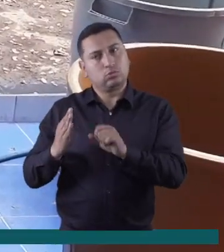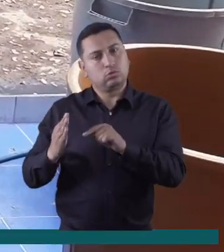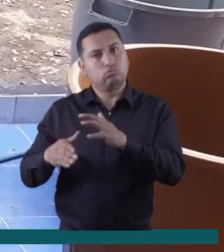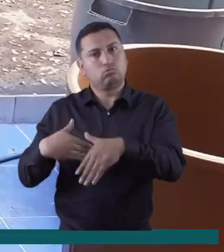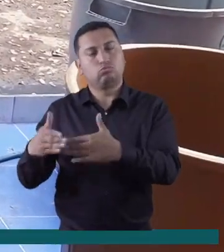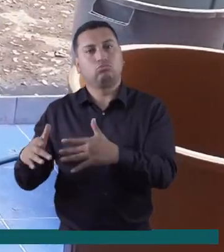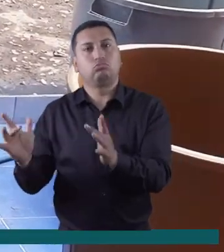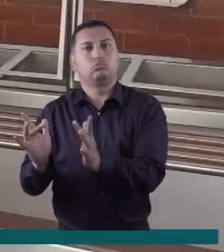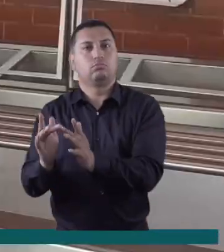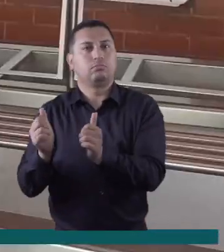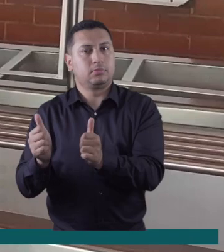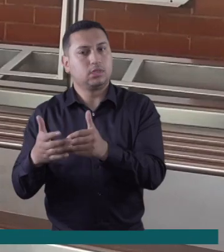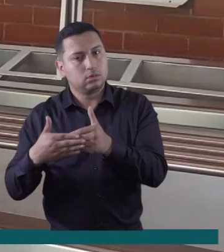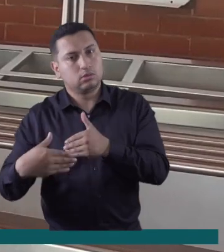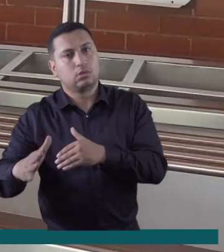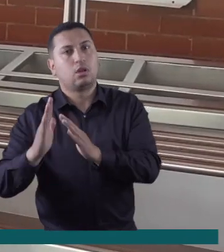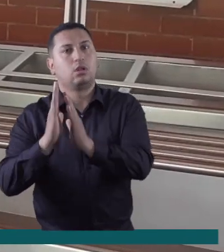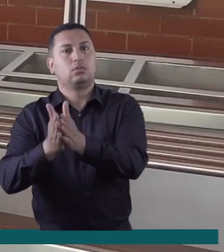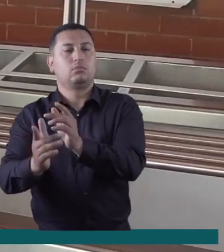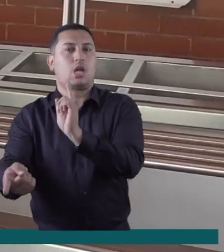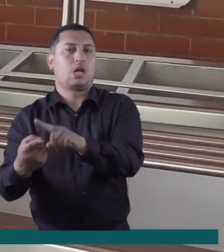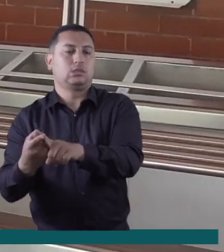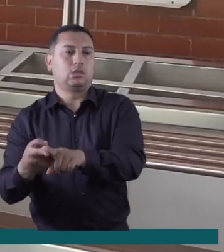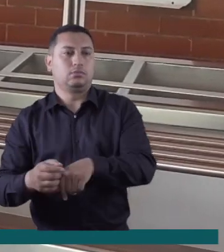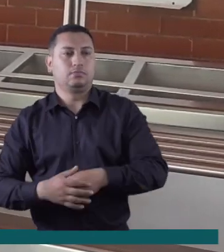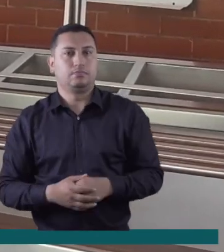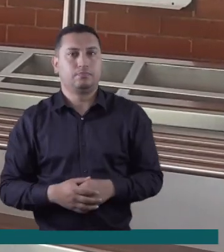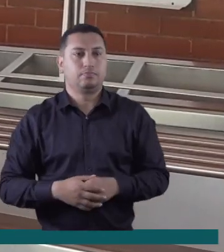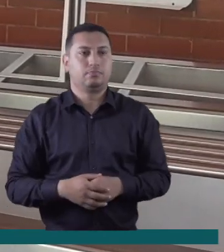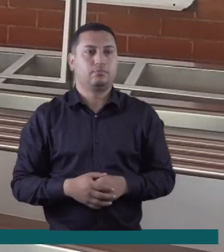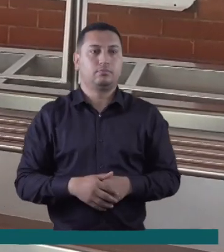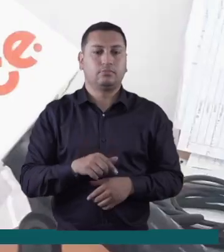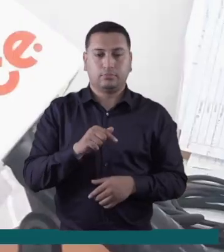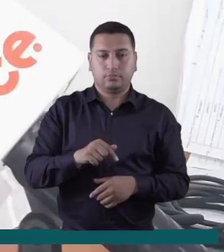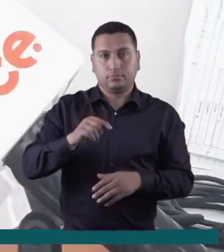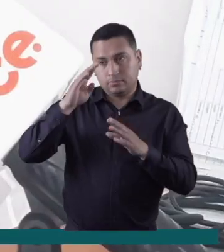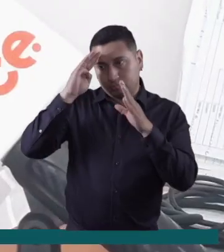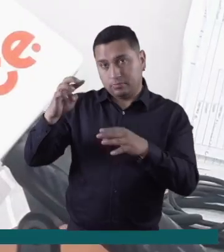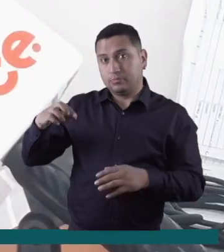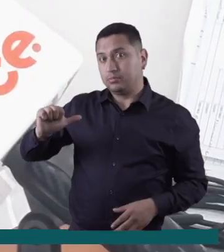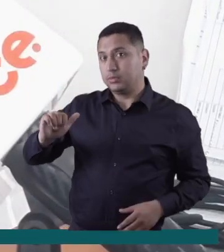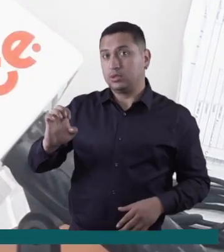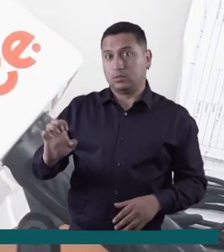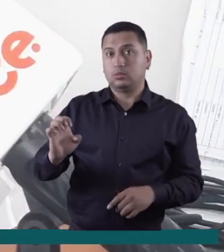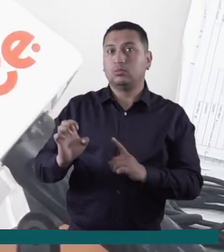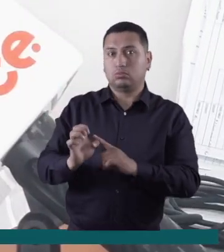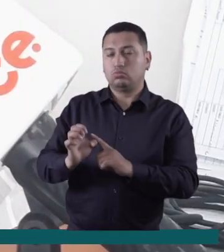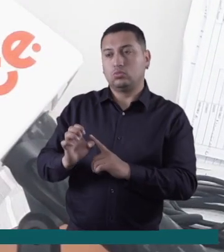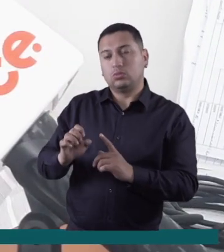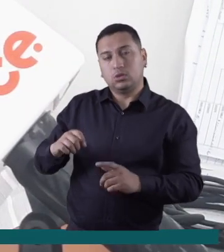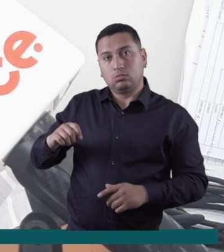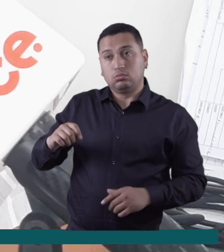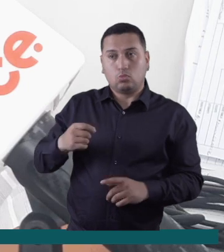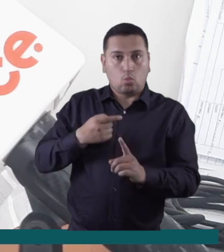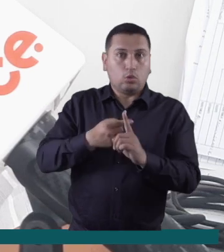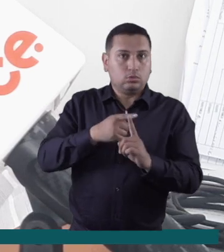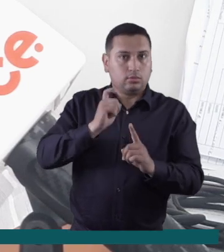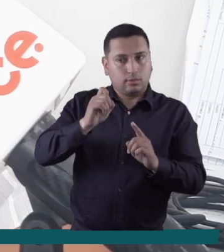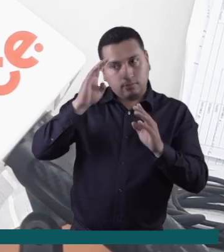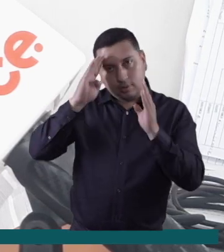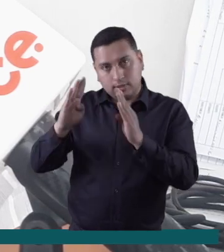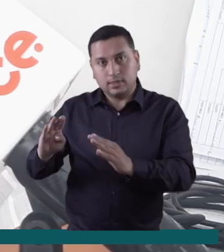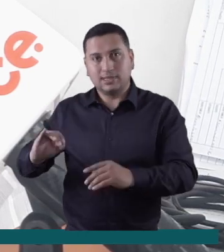garantizar el programa hasta el final del año lectivo. Si la importancia del PAE para la prestación del servicio educativo es buena,